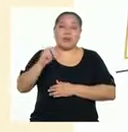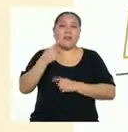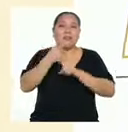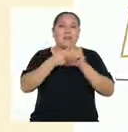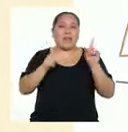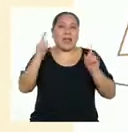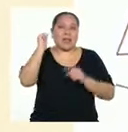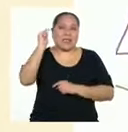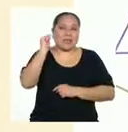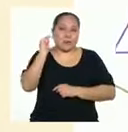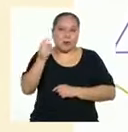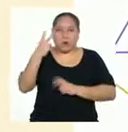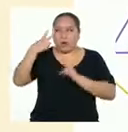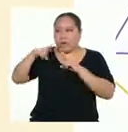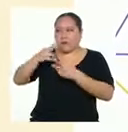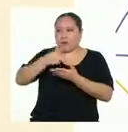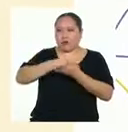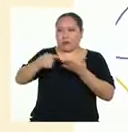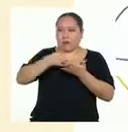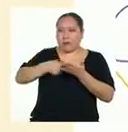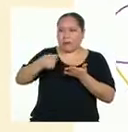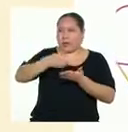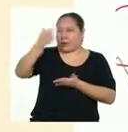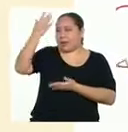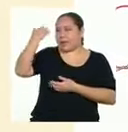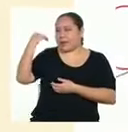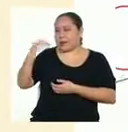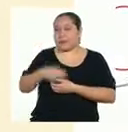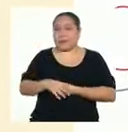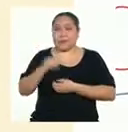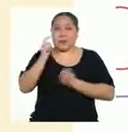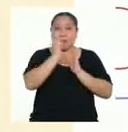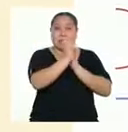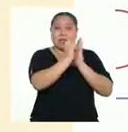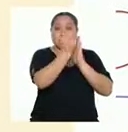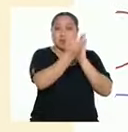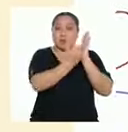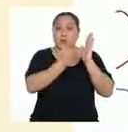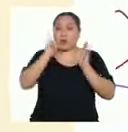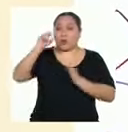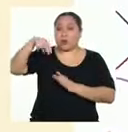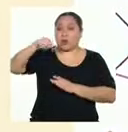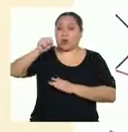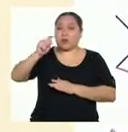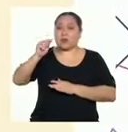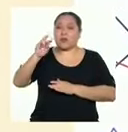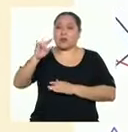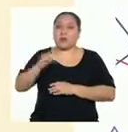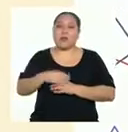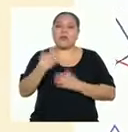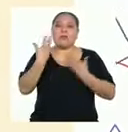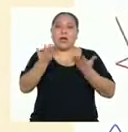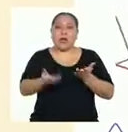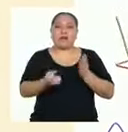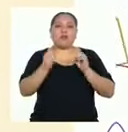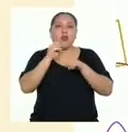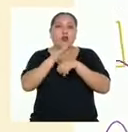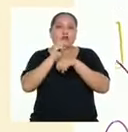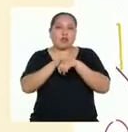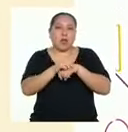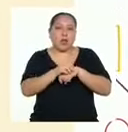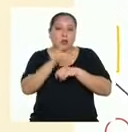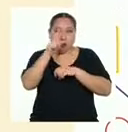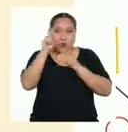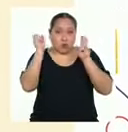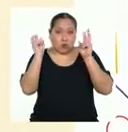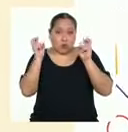que fue lo que vimos hace unas semanas. En un texto instructivo, tiene como propósito dar indicaciones o recomendaciones respecto a un tema,